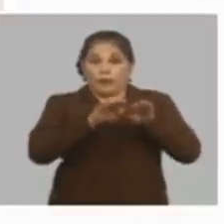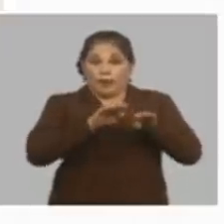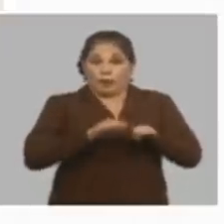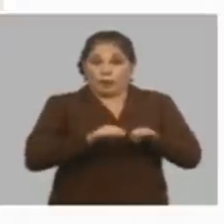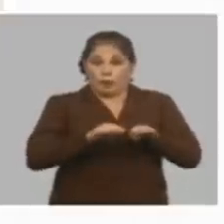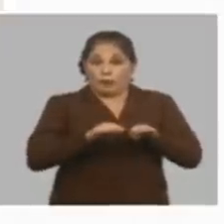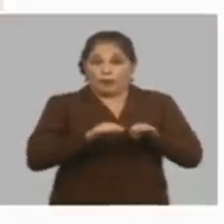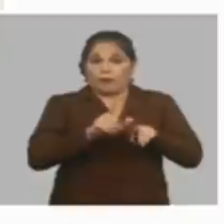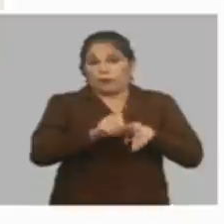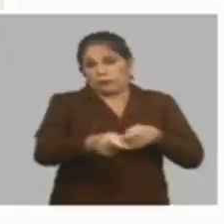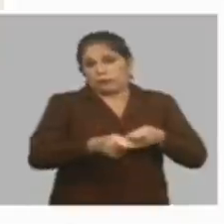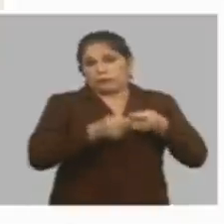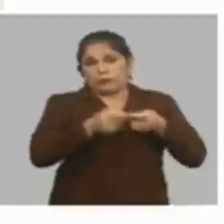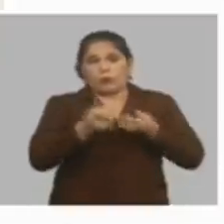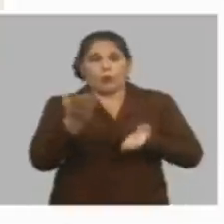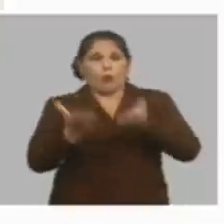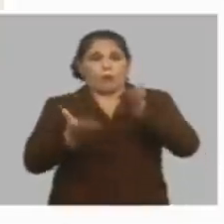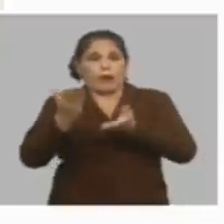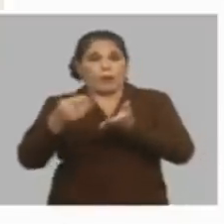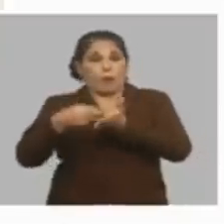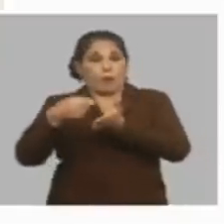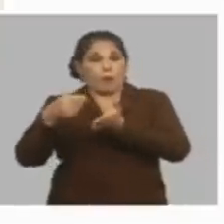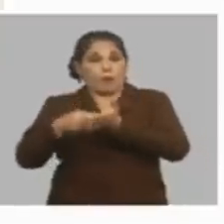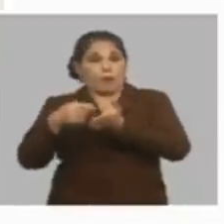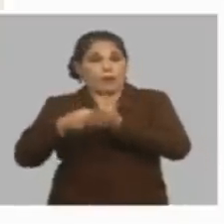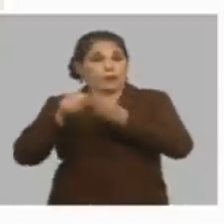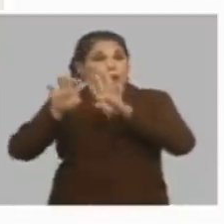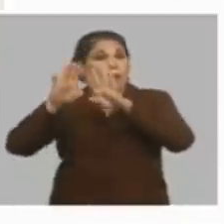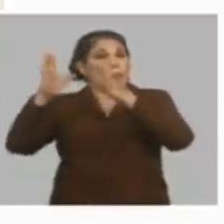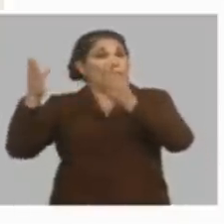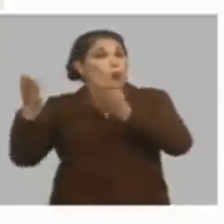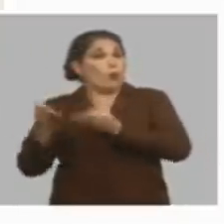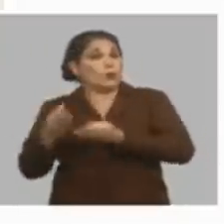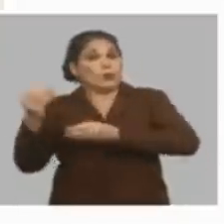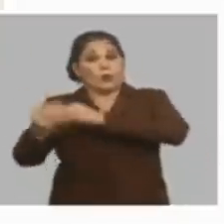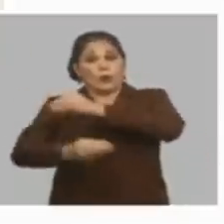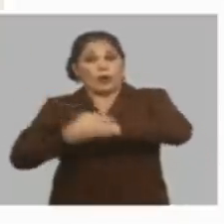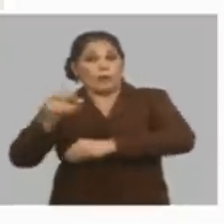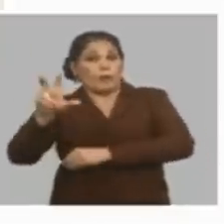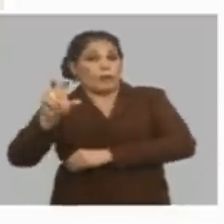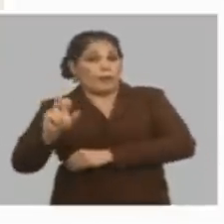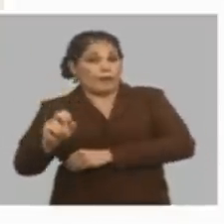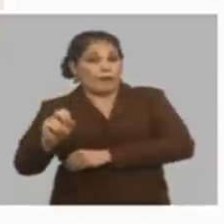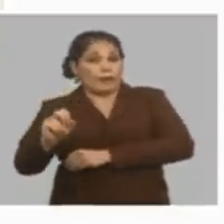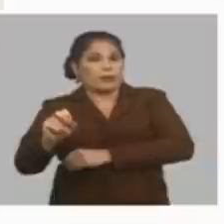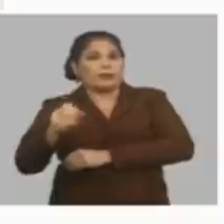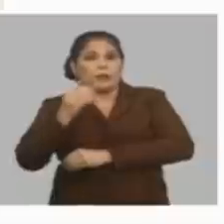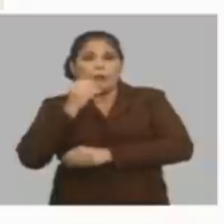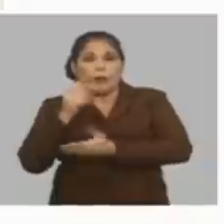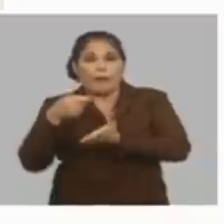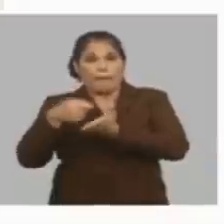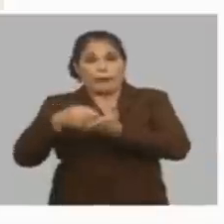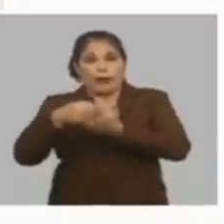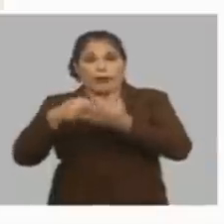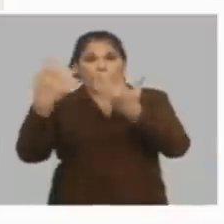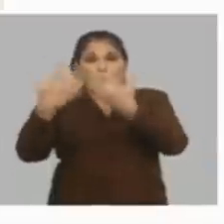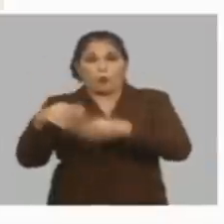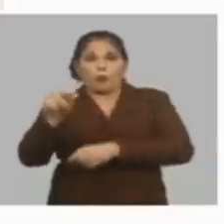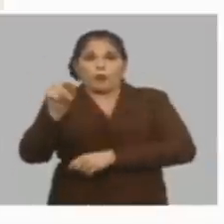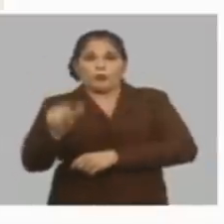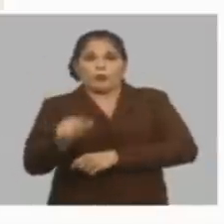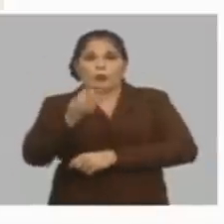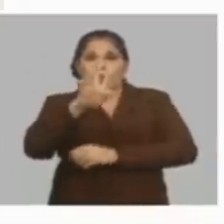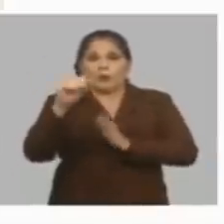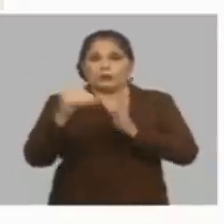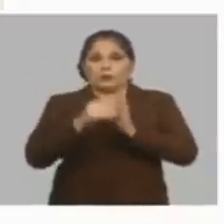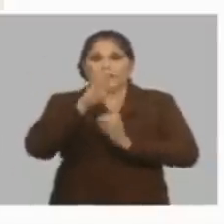comparamos con los precios en el mercado mundial con un tipo cambio 20 lo más que deberíamos pagarle a un productor es 4